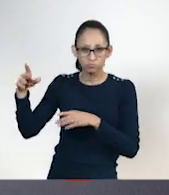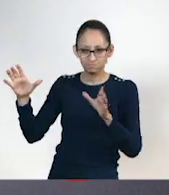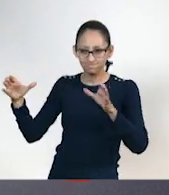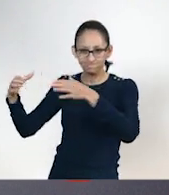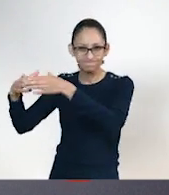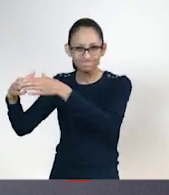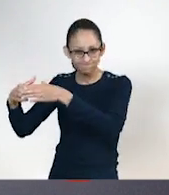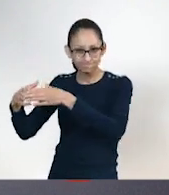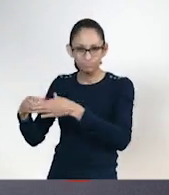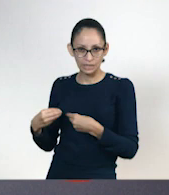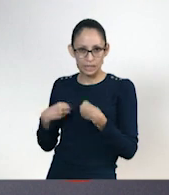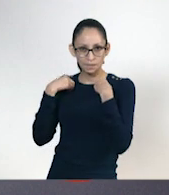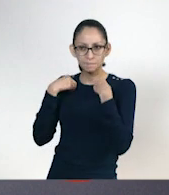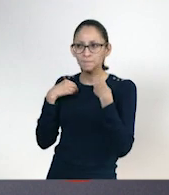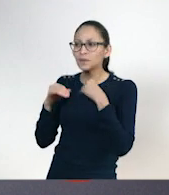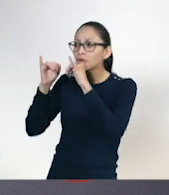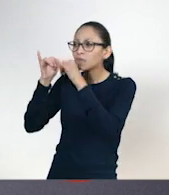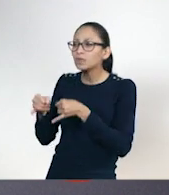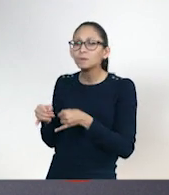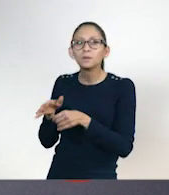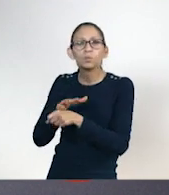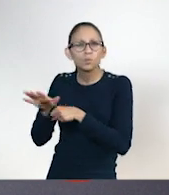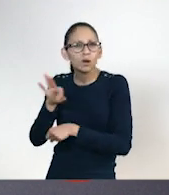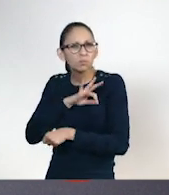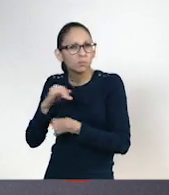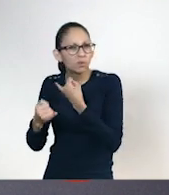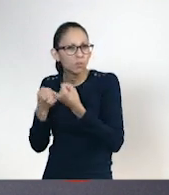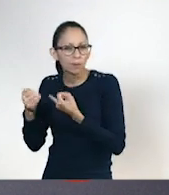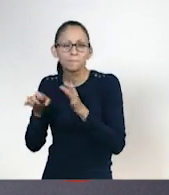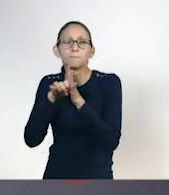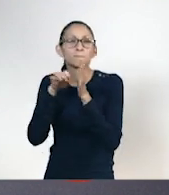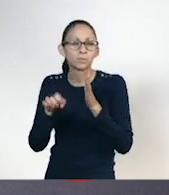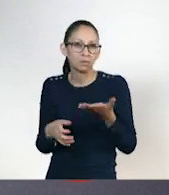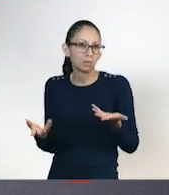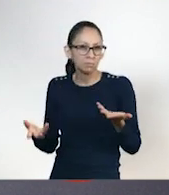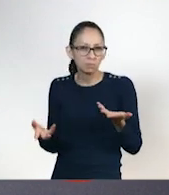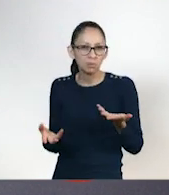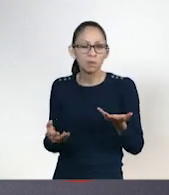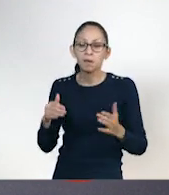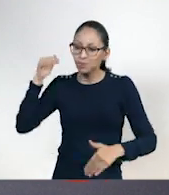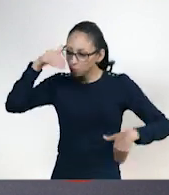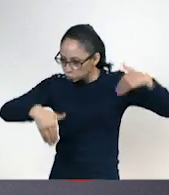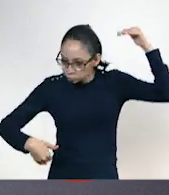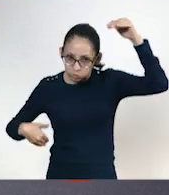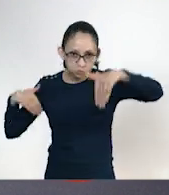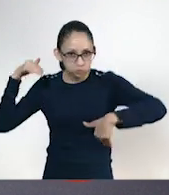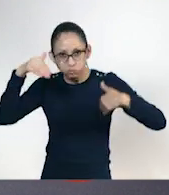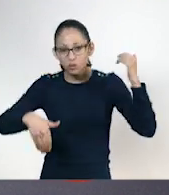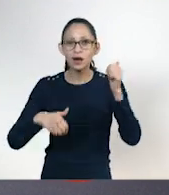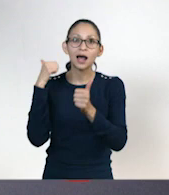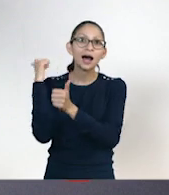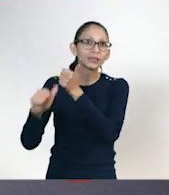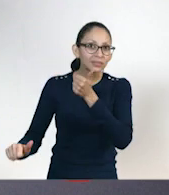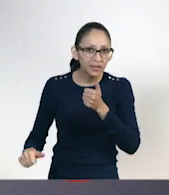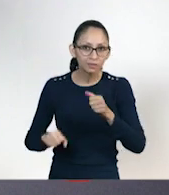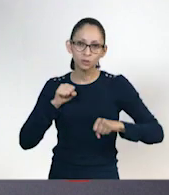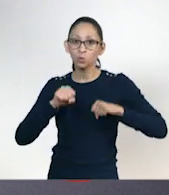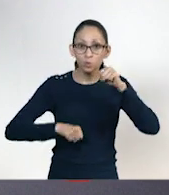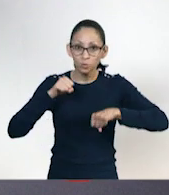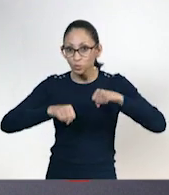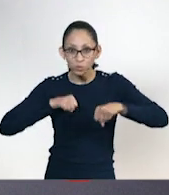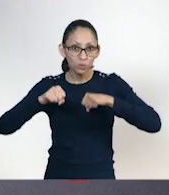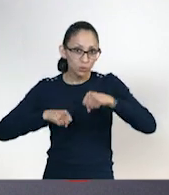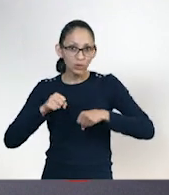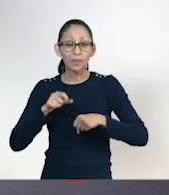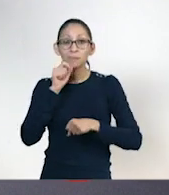guste, pero sobre todo que esté cerca de tu casa. Claro. Puede ser pruebas como la natación, el atletismo, el ciclismo, el tiro